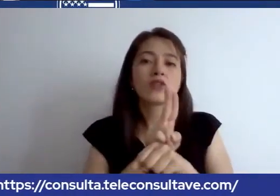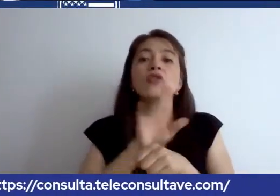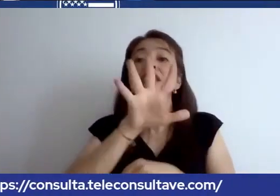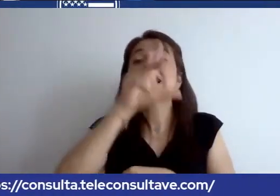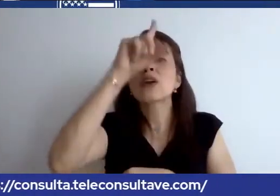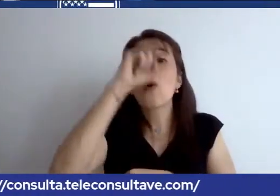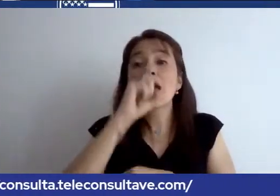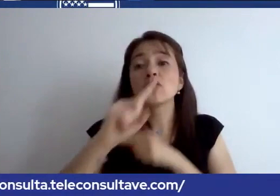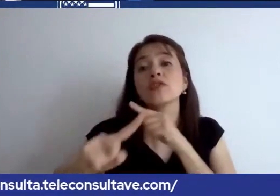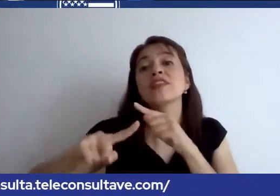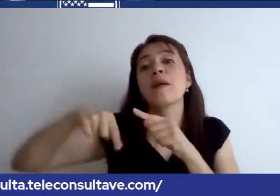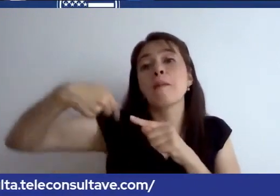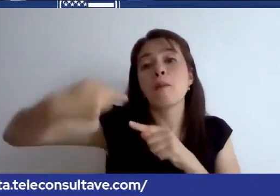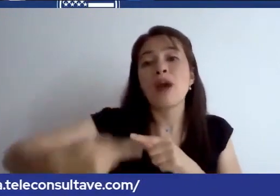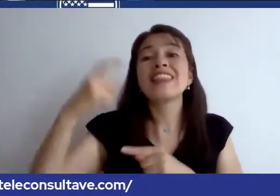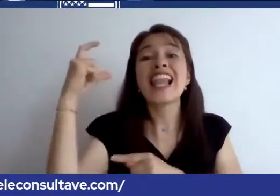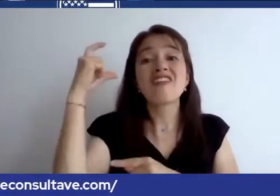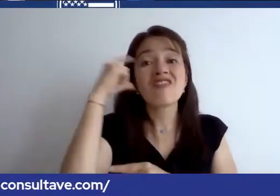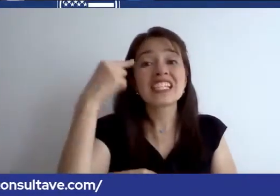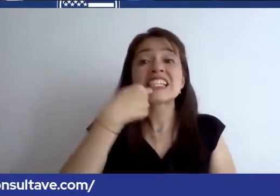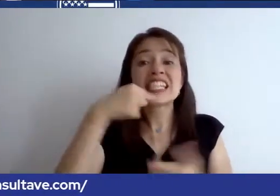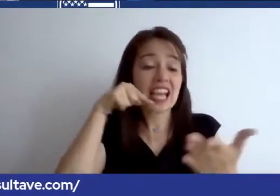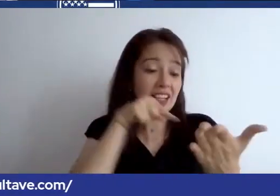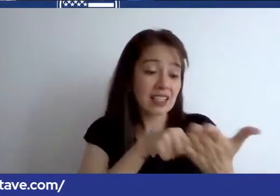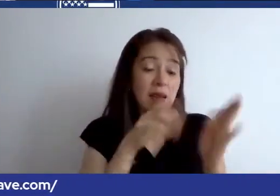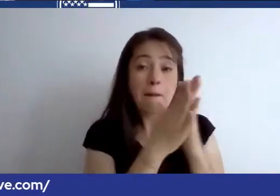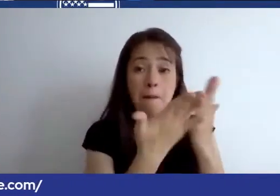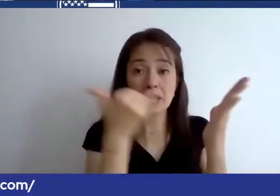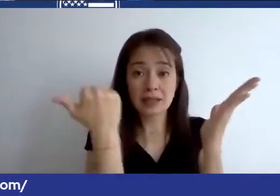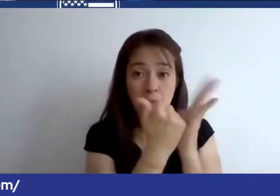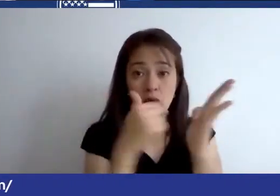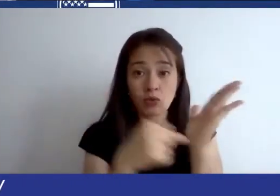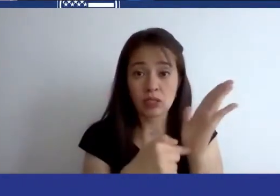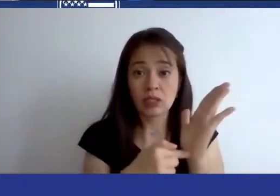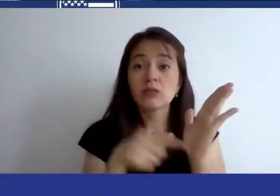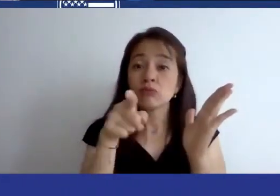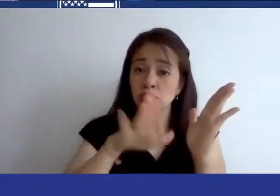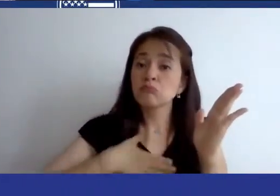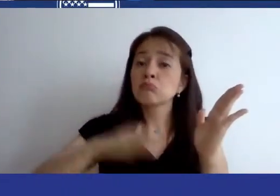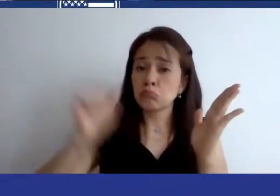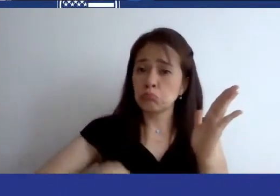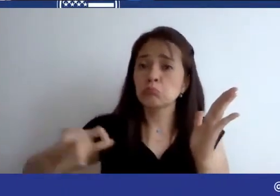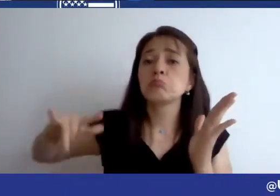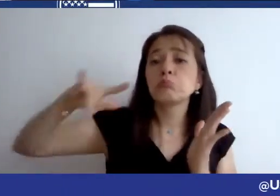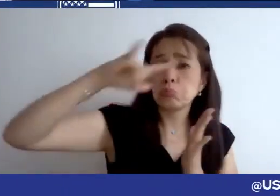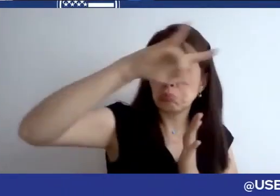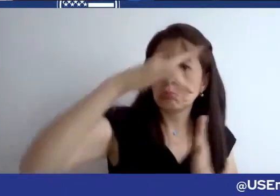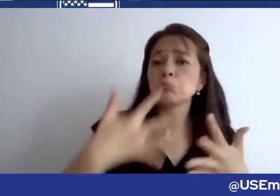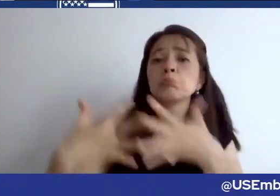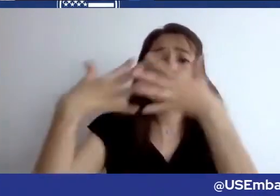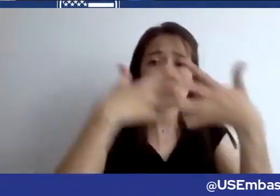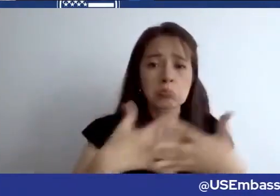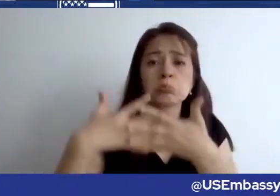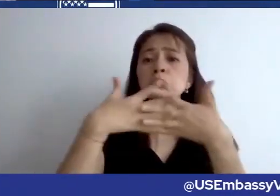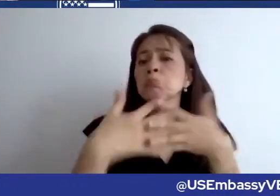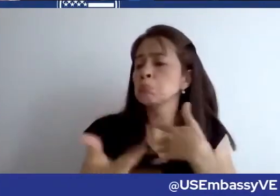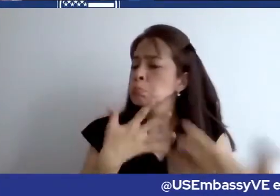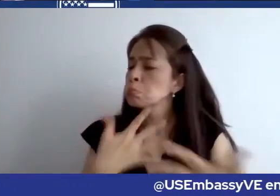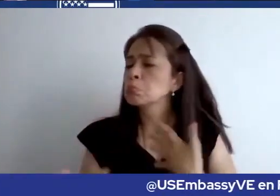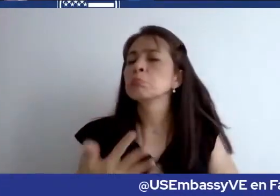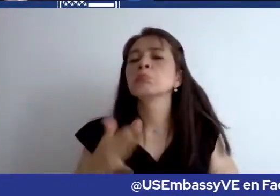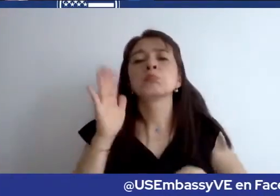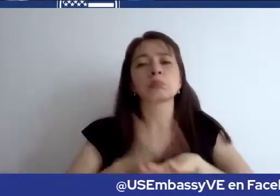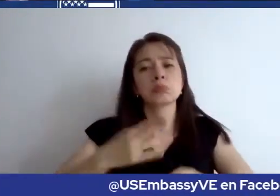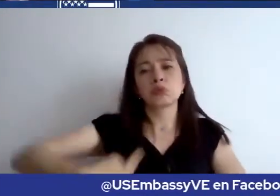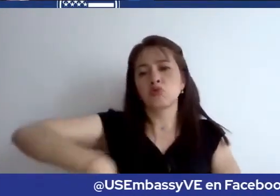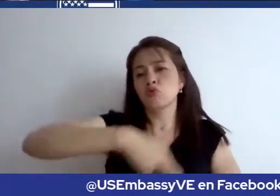pasaporte. En este caso, sí puede viajar a los Estados Unidos con su pasaporte porque para nosotros